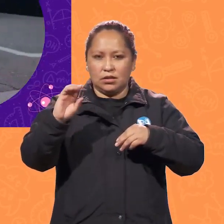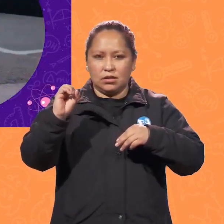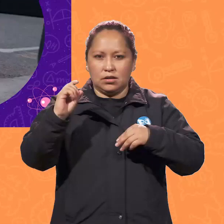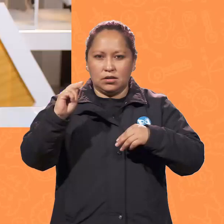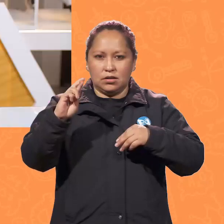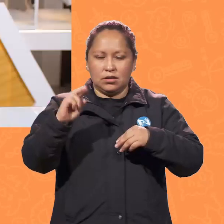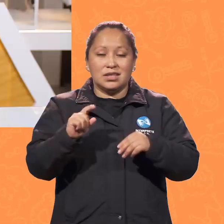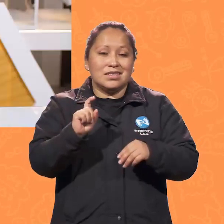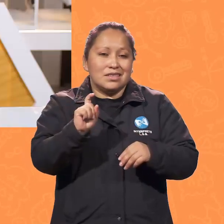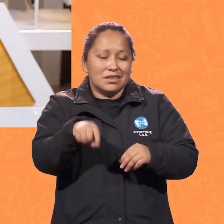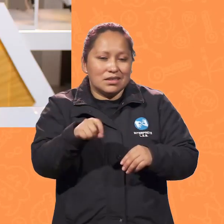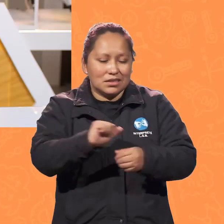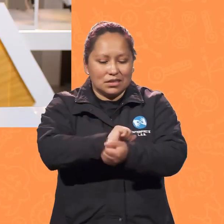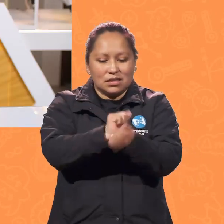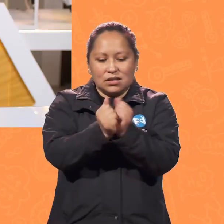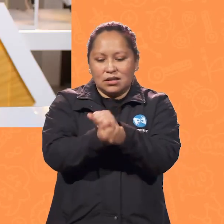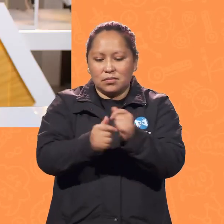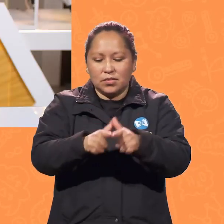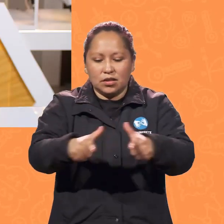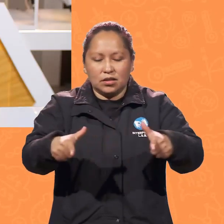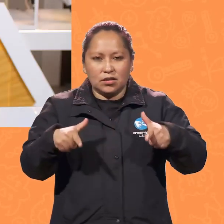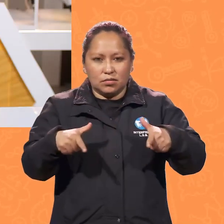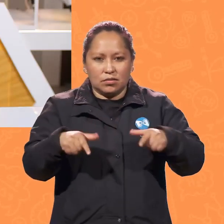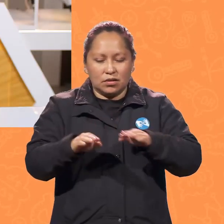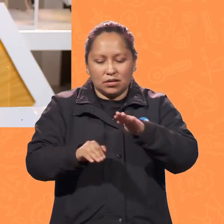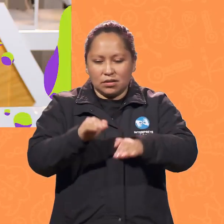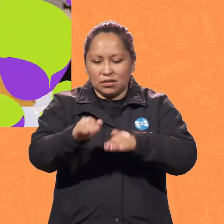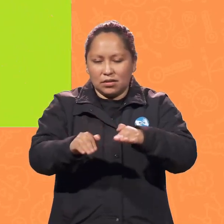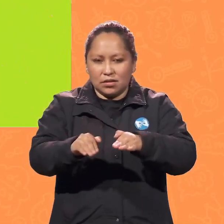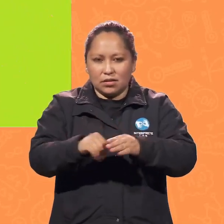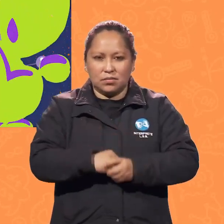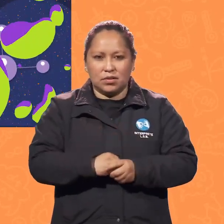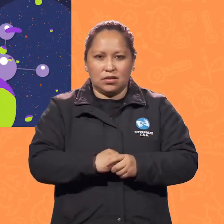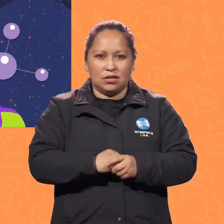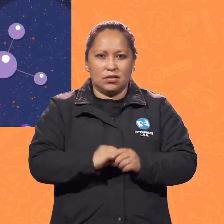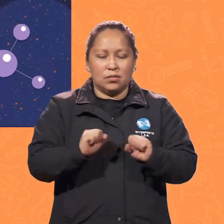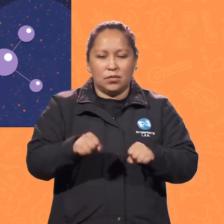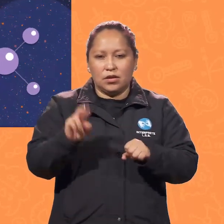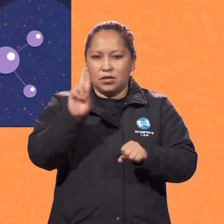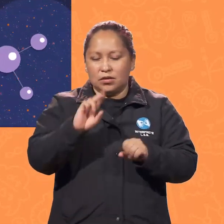posición a otra. En la mayoría de robots se implementa mediante ruedas.